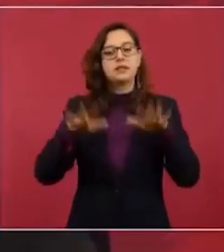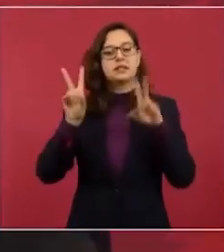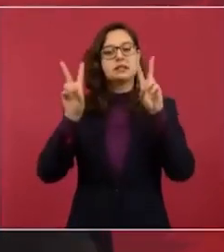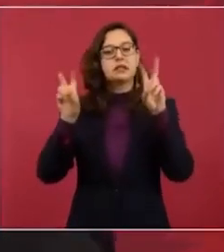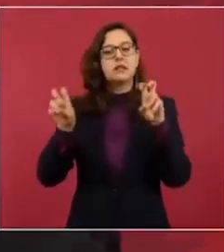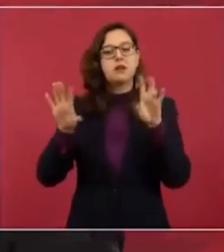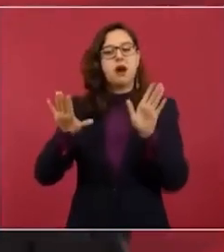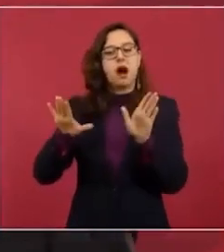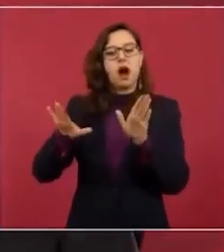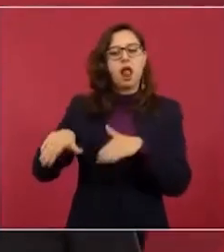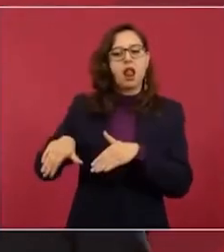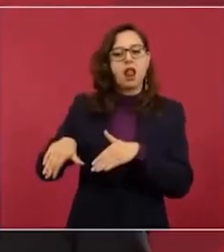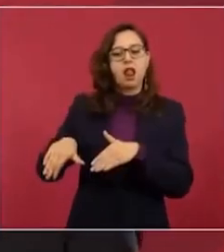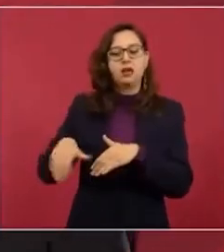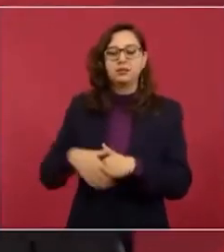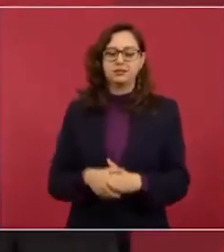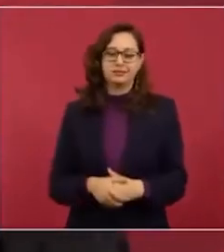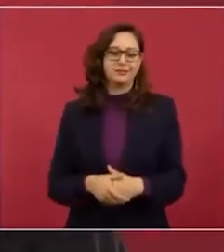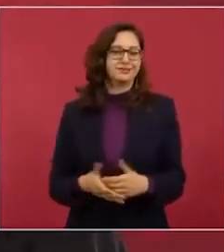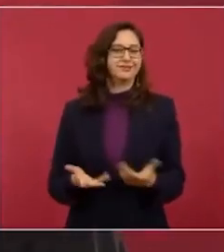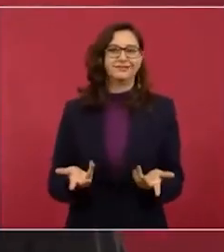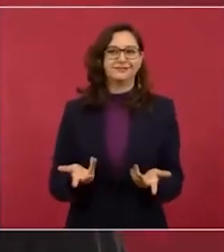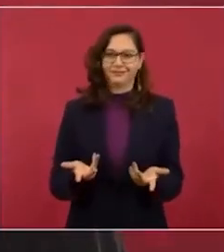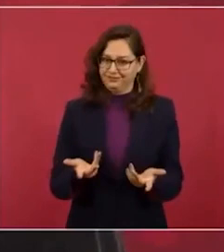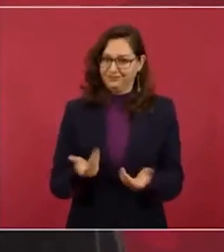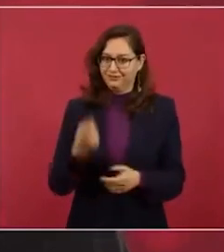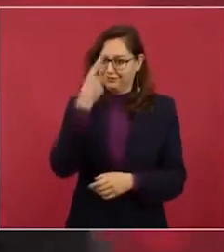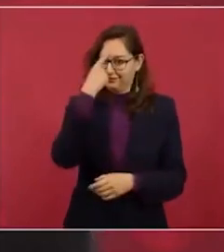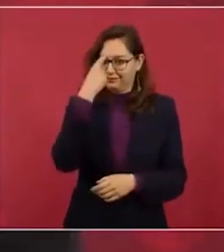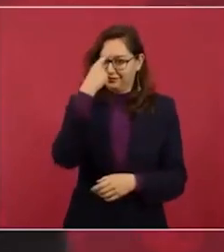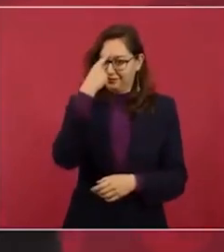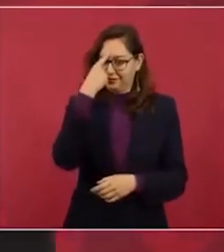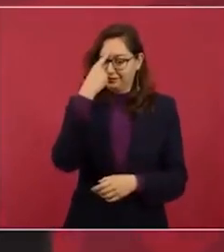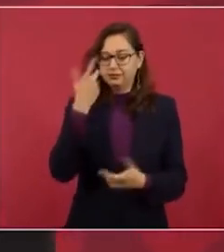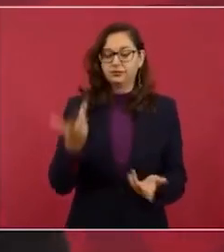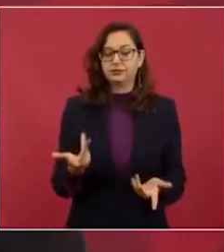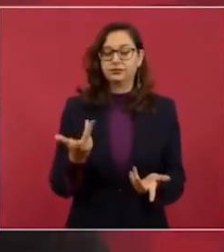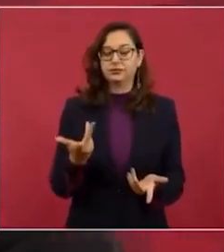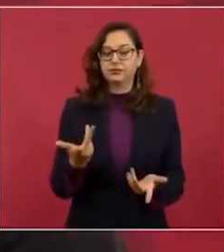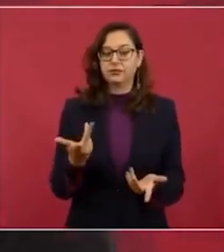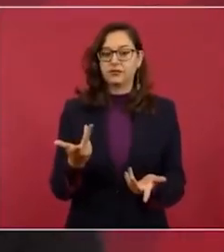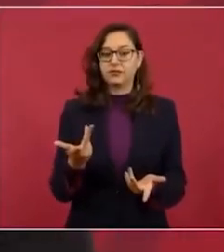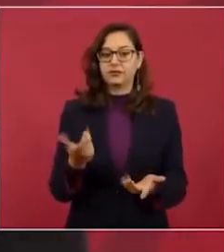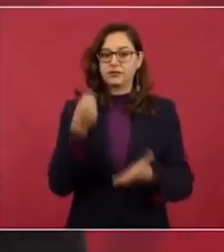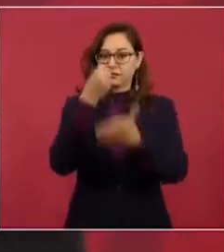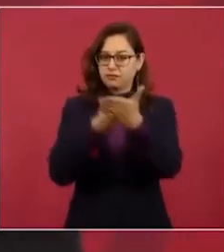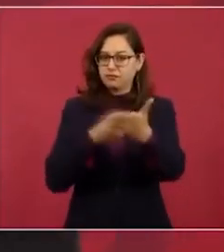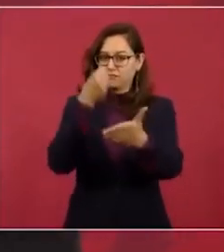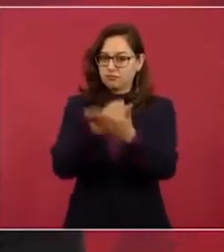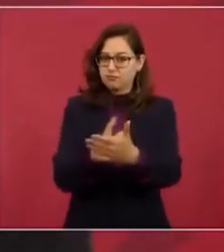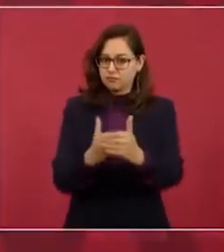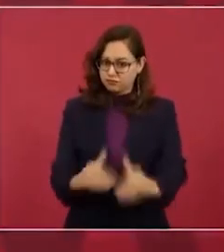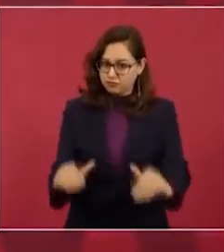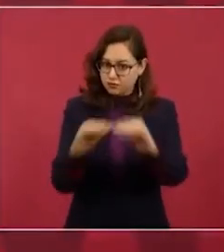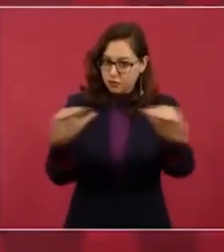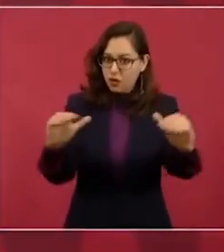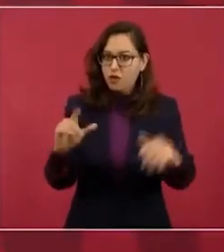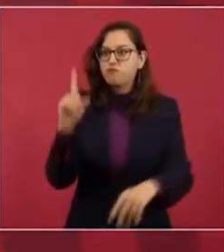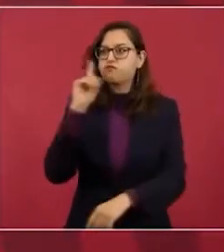no puede haber feminismo sin la lucha por la igualdad económica y social.